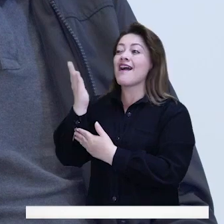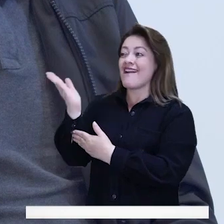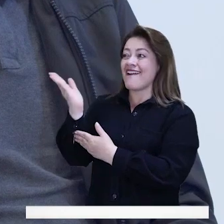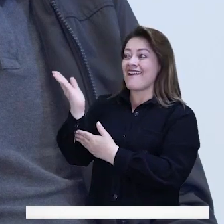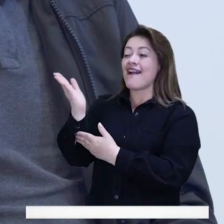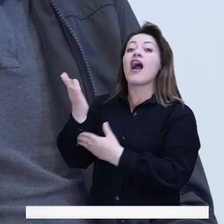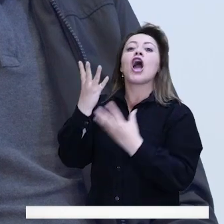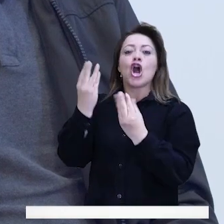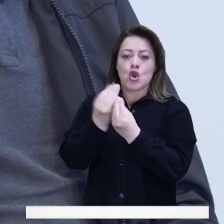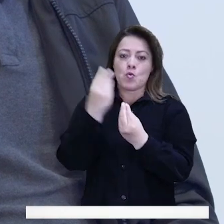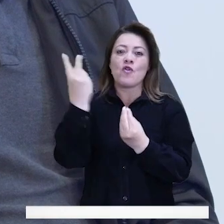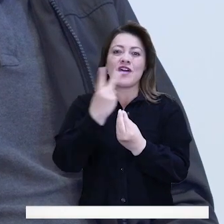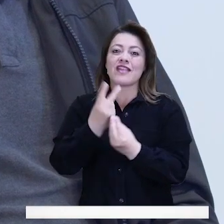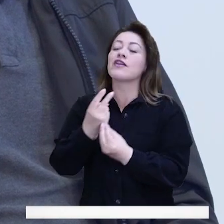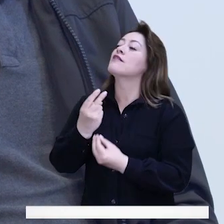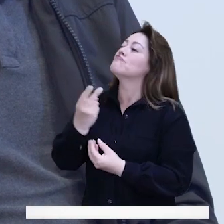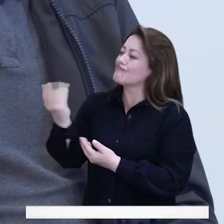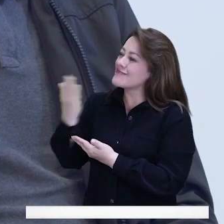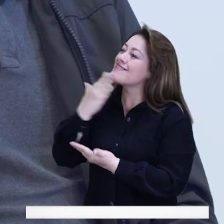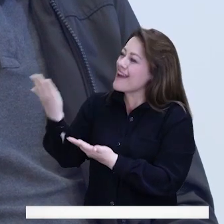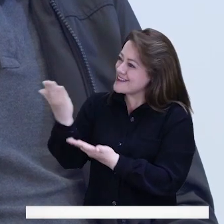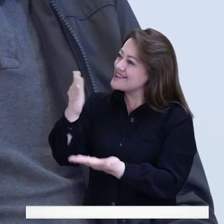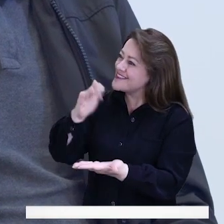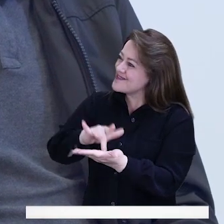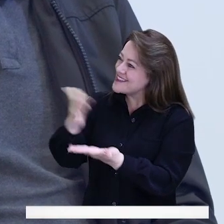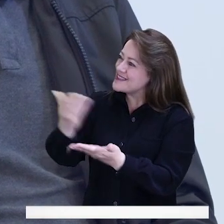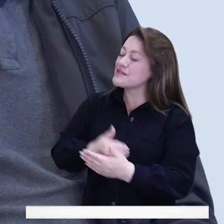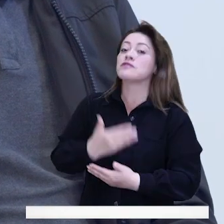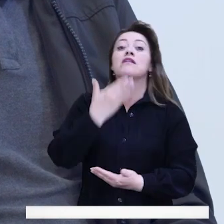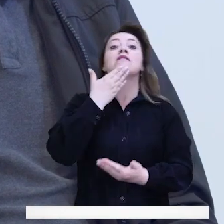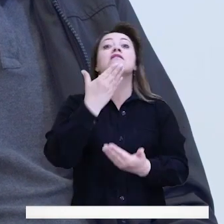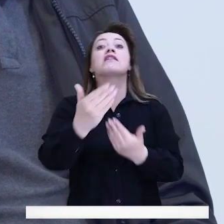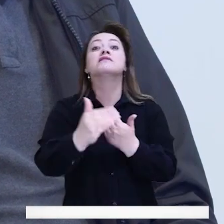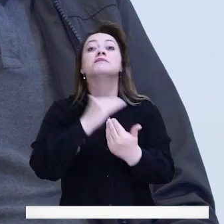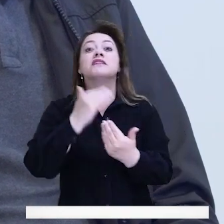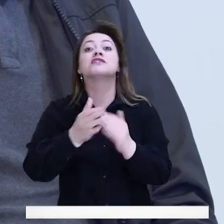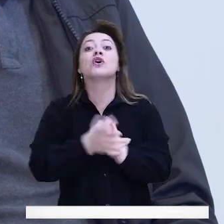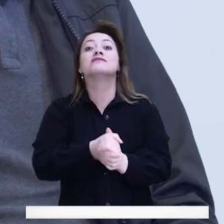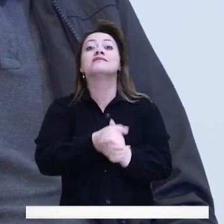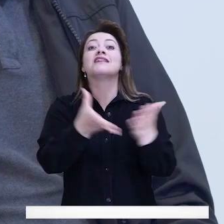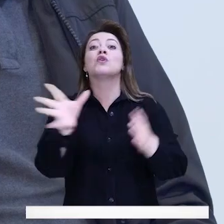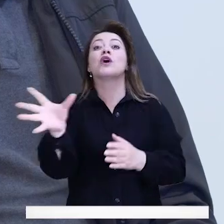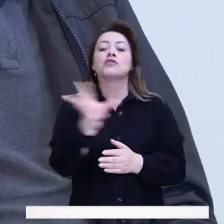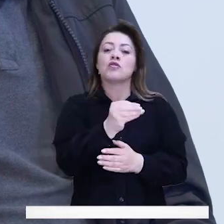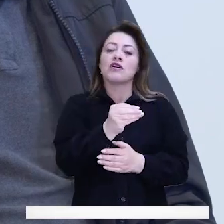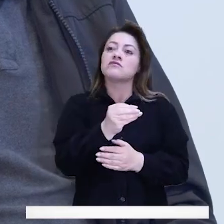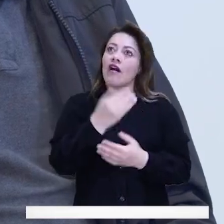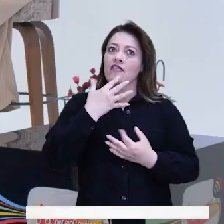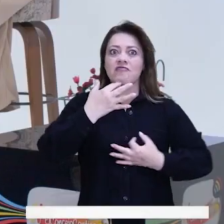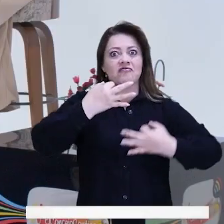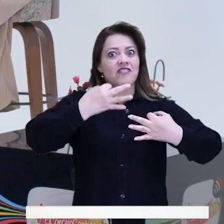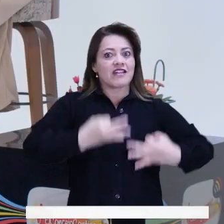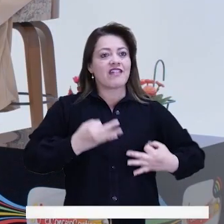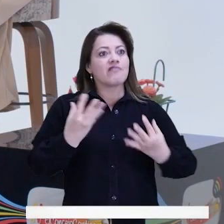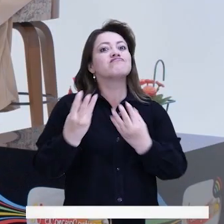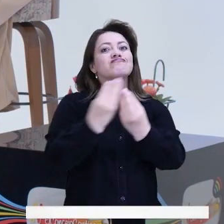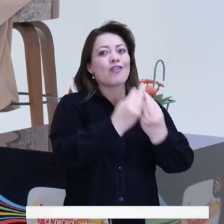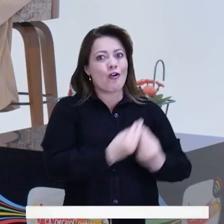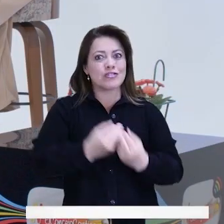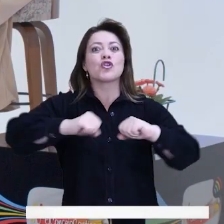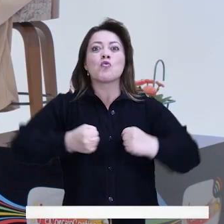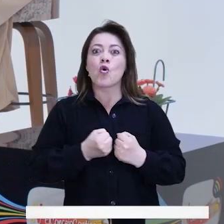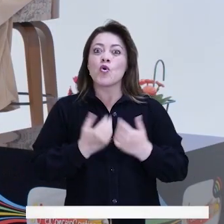Lucía Bastidas, de Alianza Verde. Concejala, gracias por aceptar esta invitación. Sabina, gracias. Un saludo para todos. Y qué bueno que